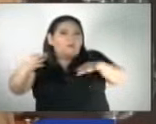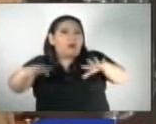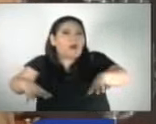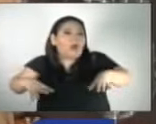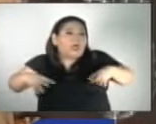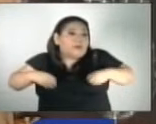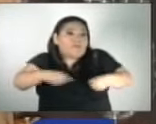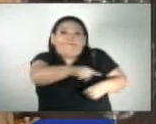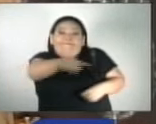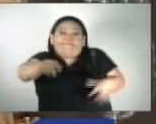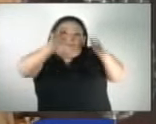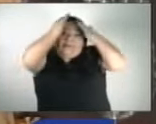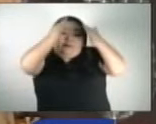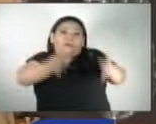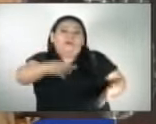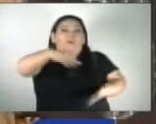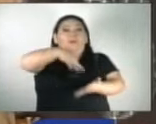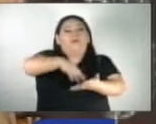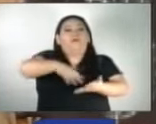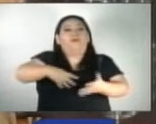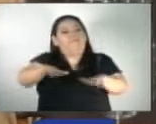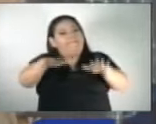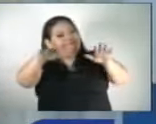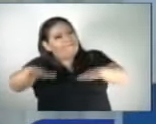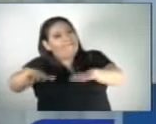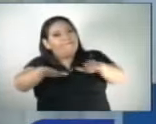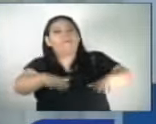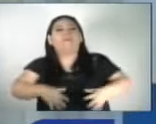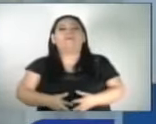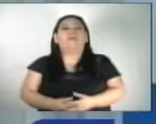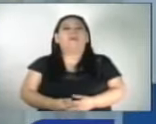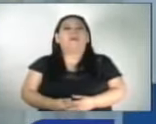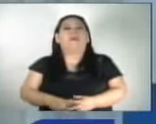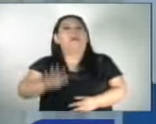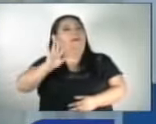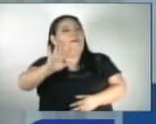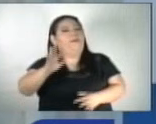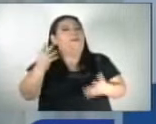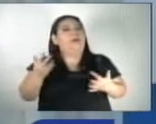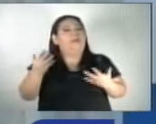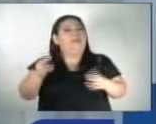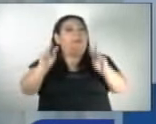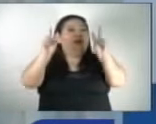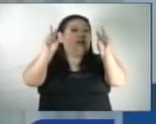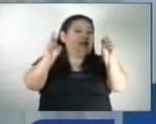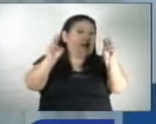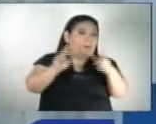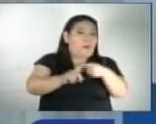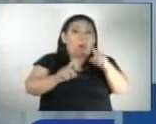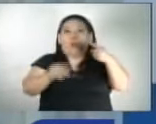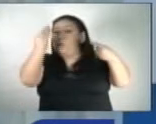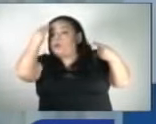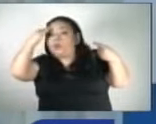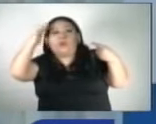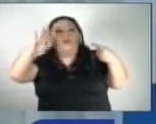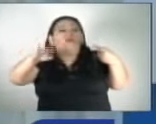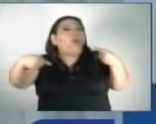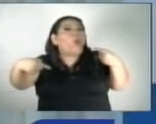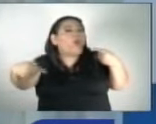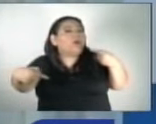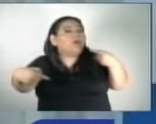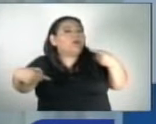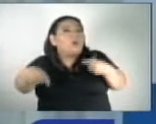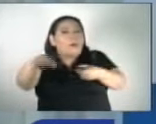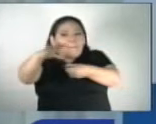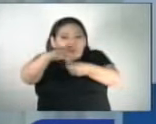aceptar la voluntad de un pueblo salvadoreño. Muchas gracias. ¿Qué queda pendiente de estos temas? Uno se desconoce